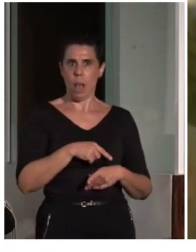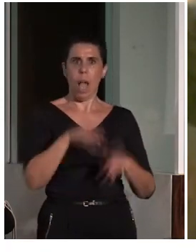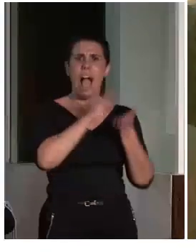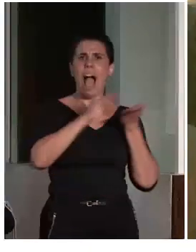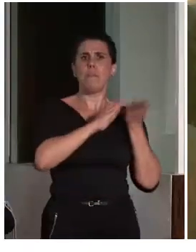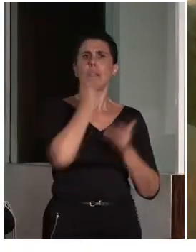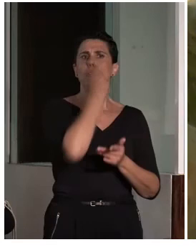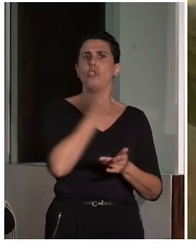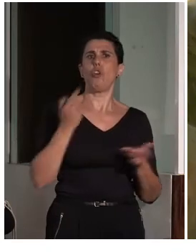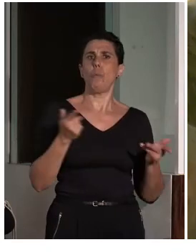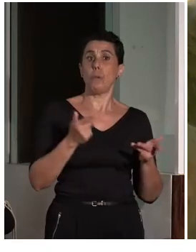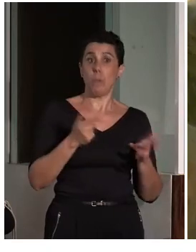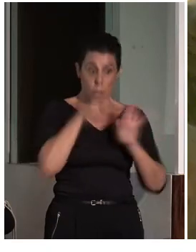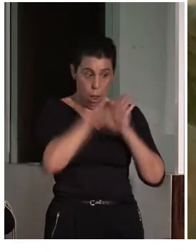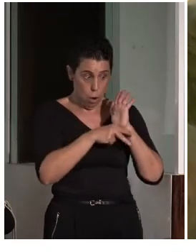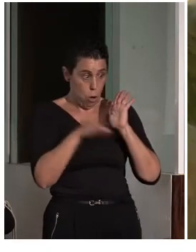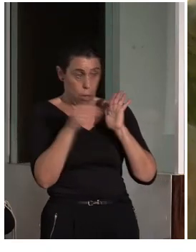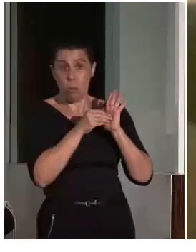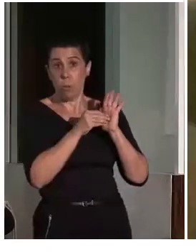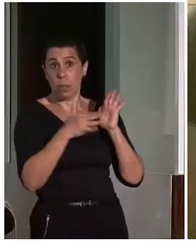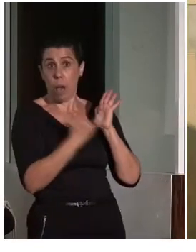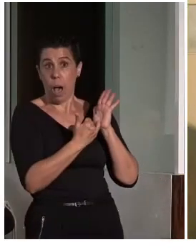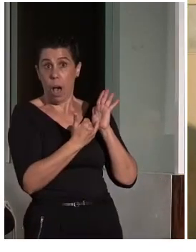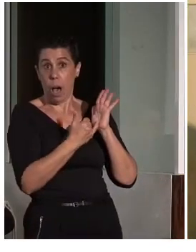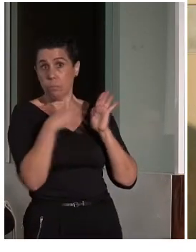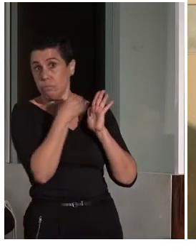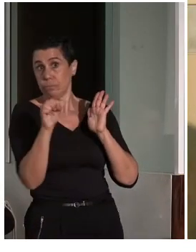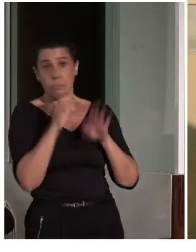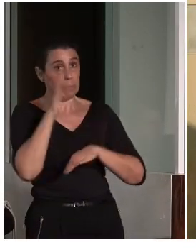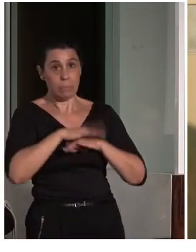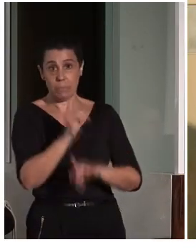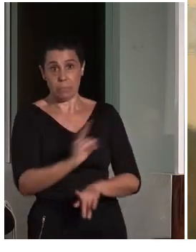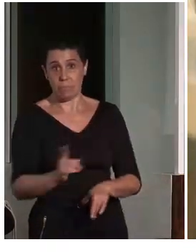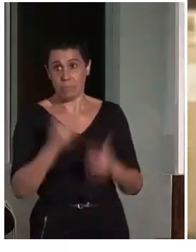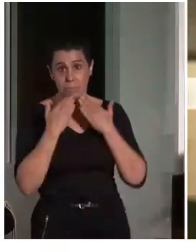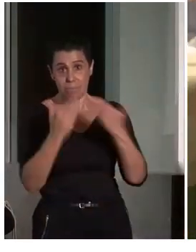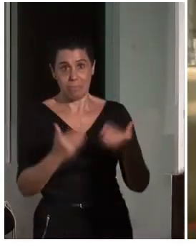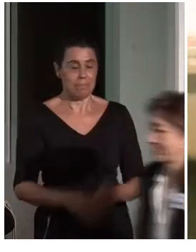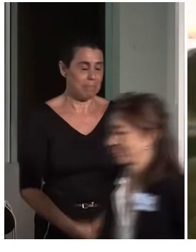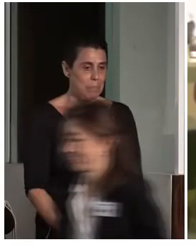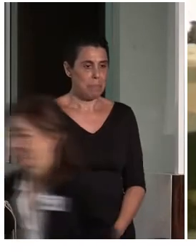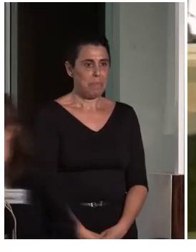está recogido en la normativa, pero que no se cumple por desgracia. Muchas gracias. Gracias.